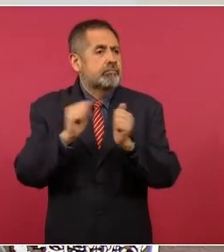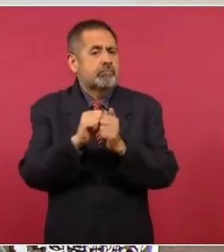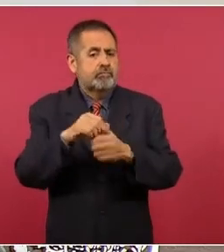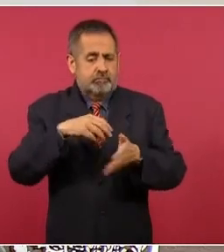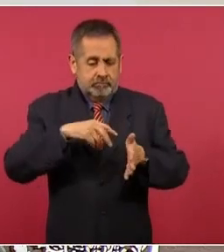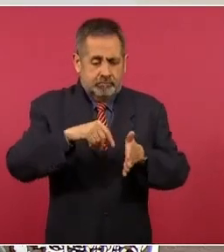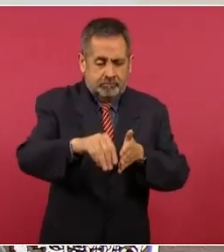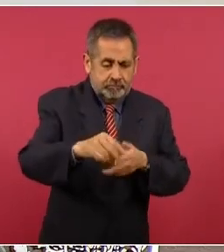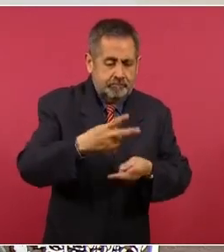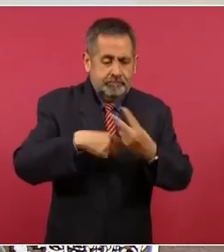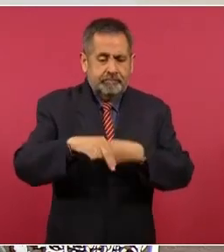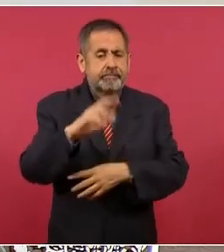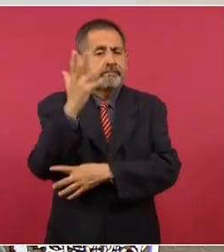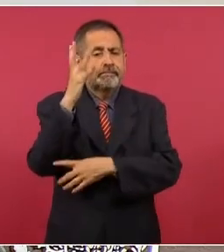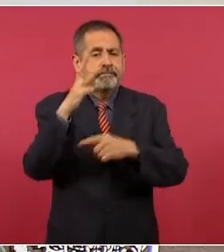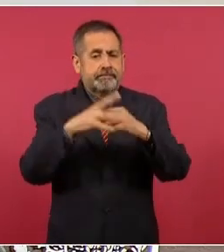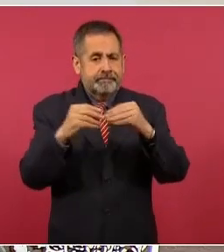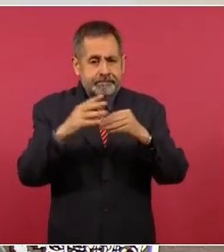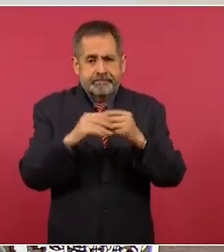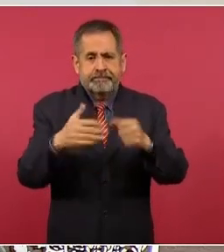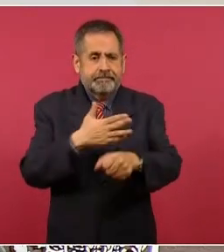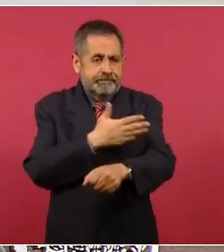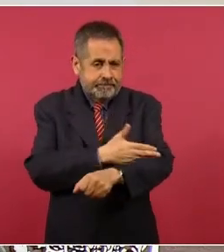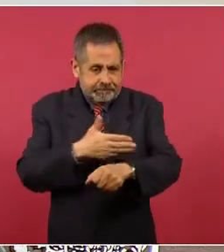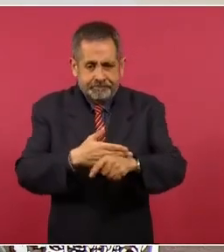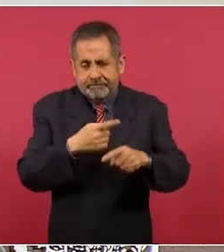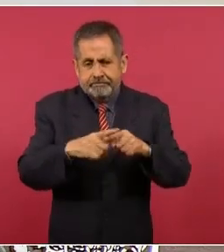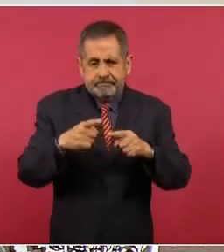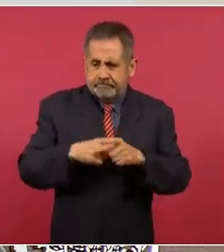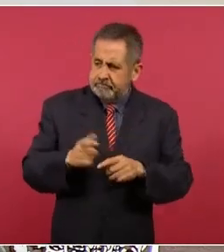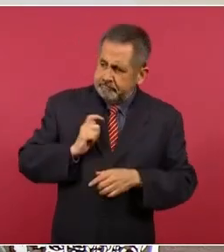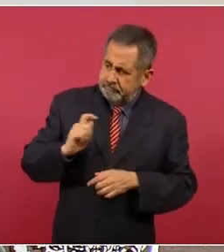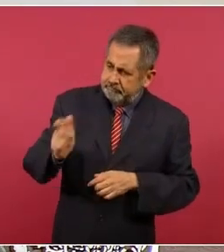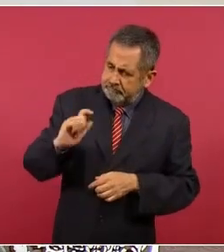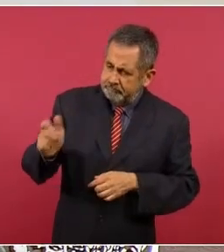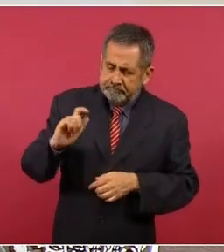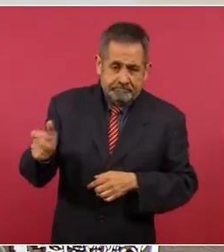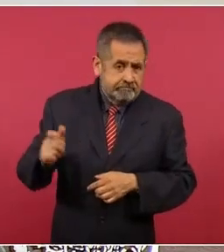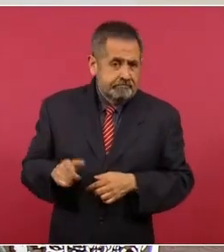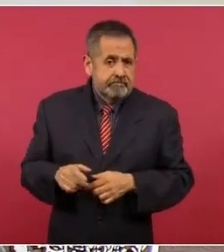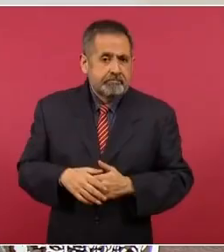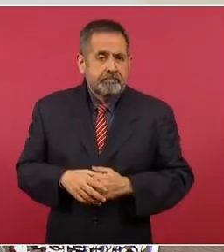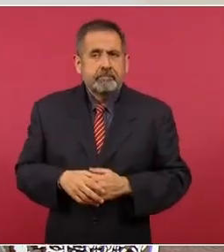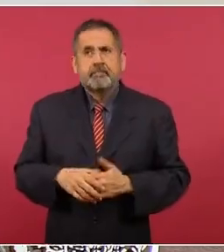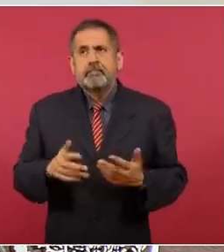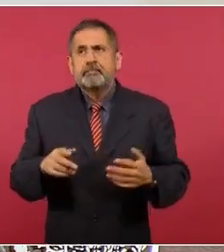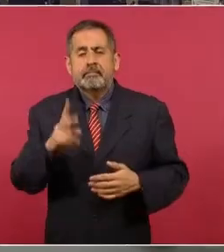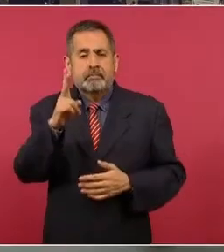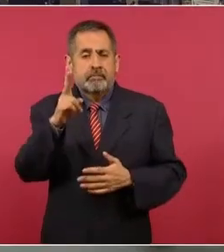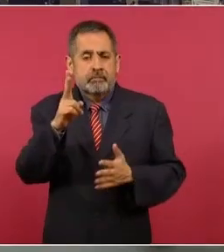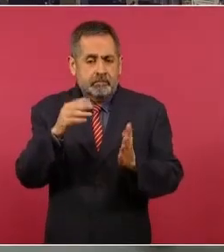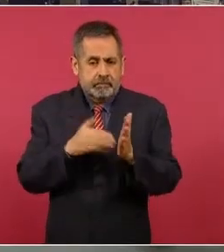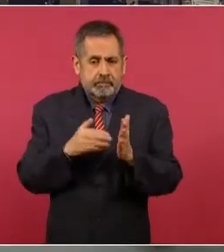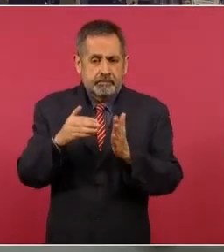frutales, maderables. 2 millones,